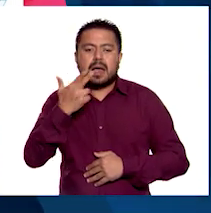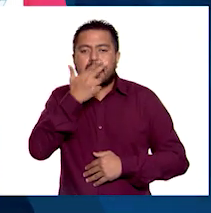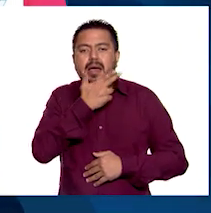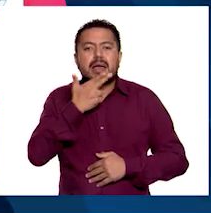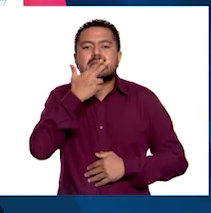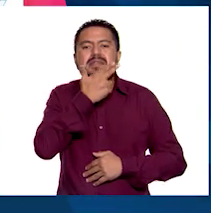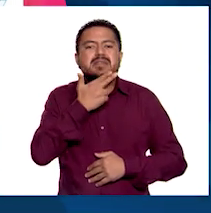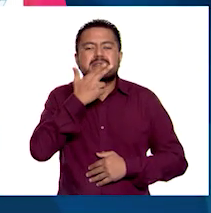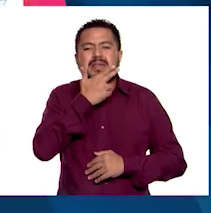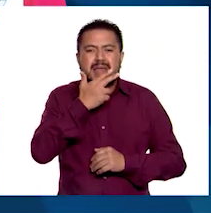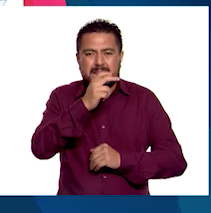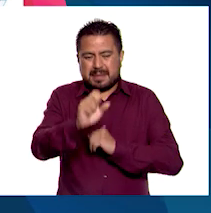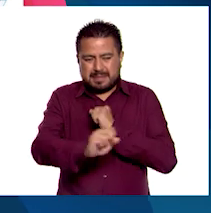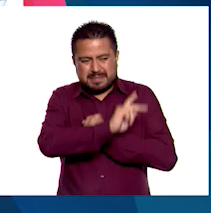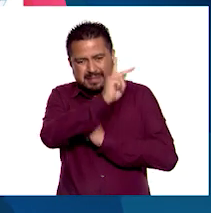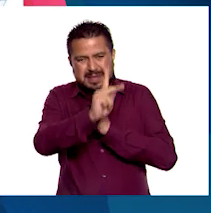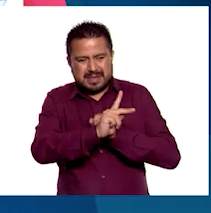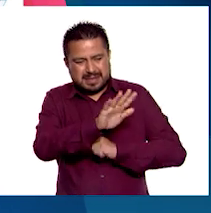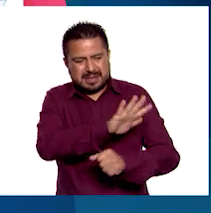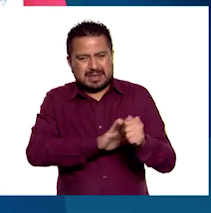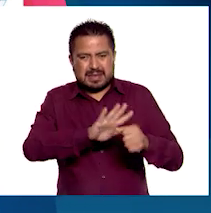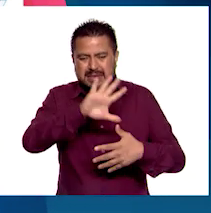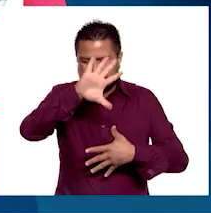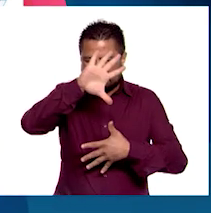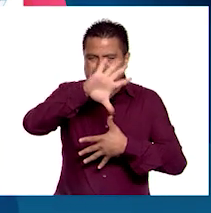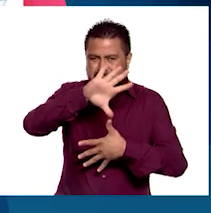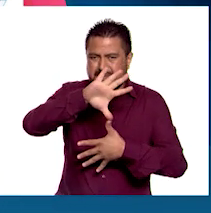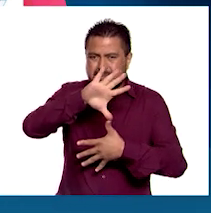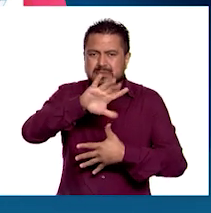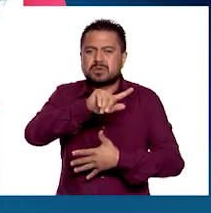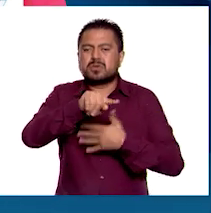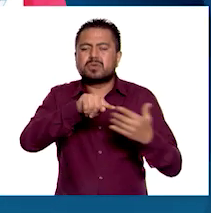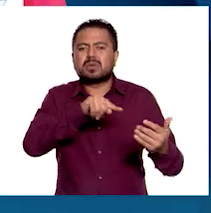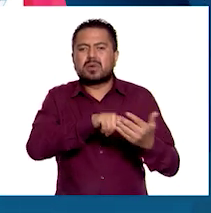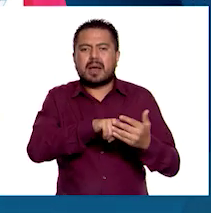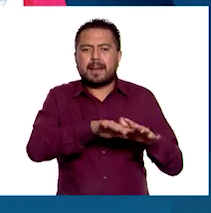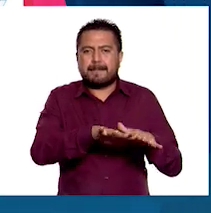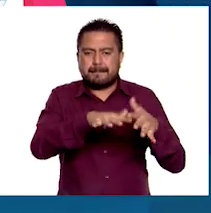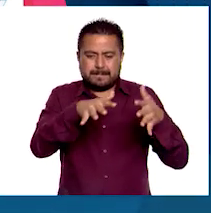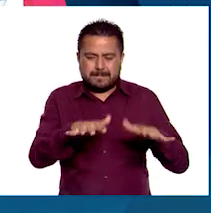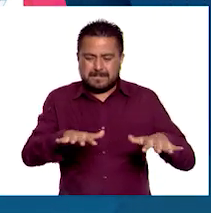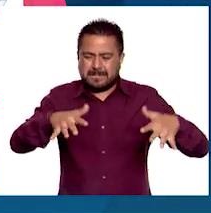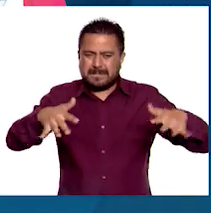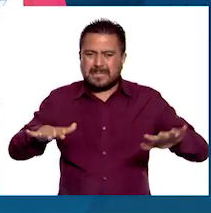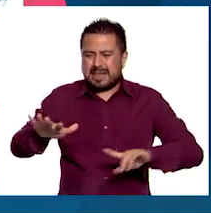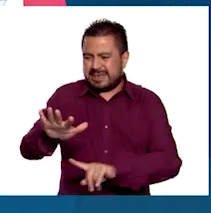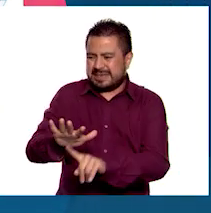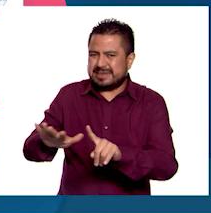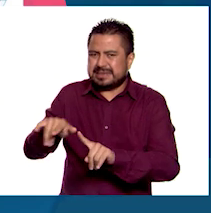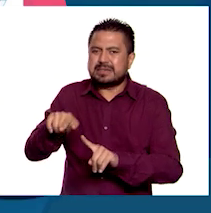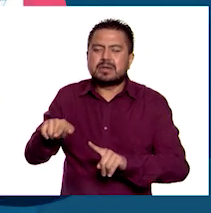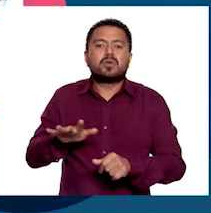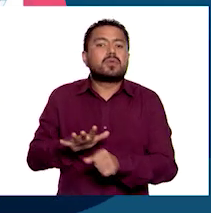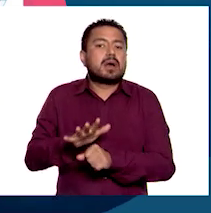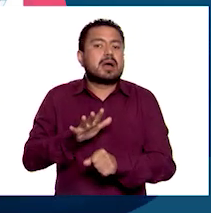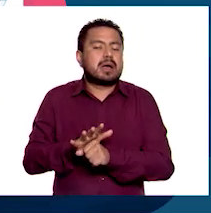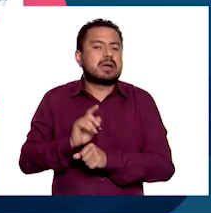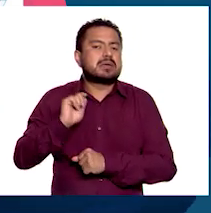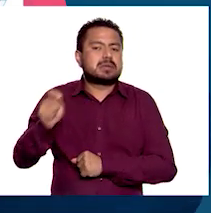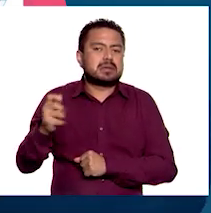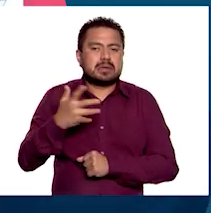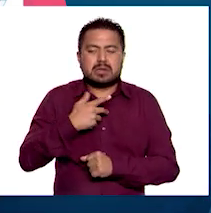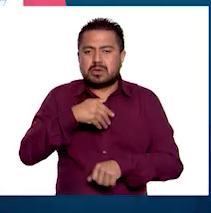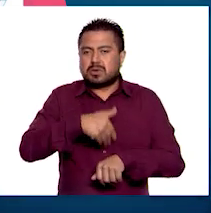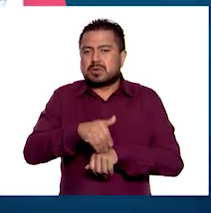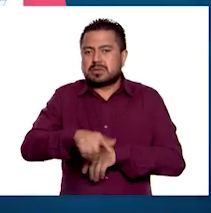país insular del continente americano, ubicado en el Mar de las Antillas, el cual se posiciona en el